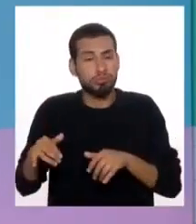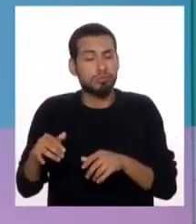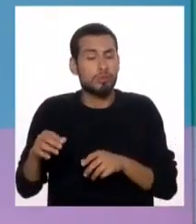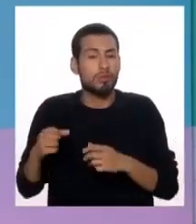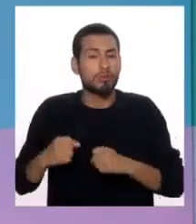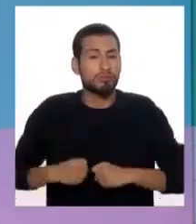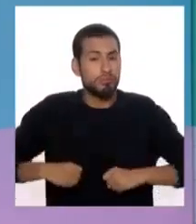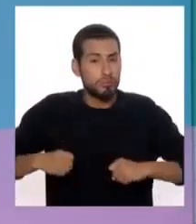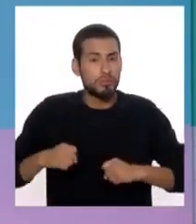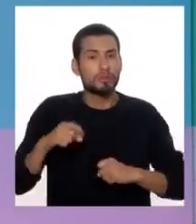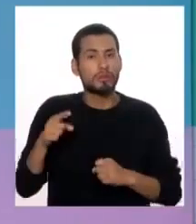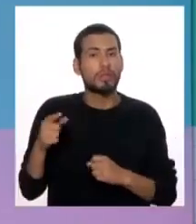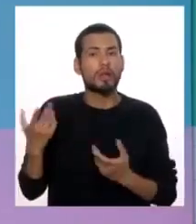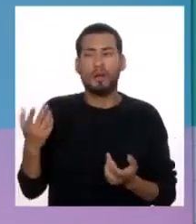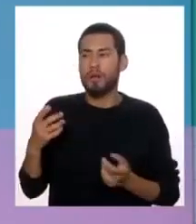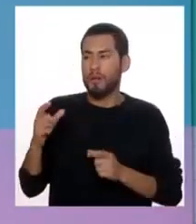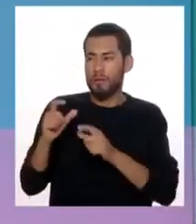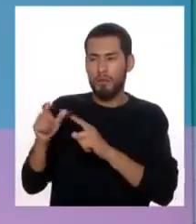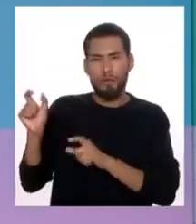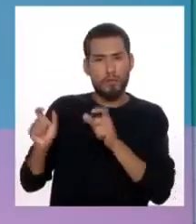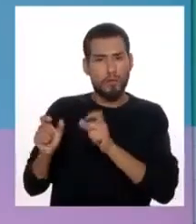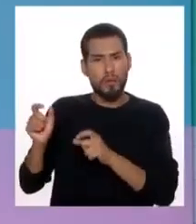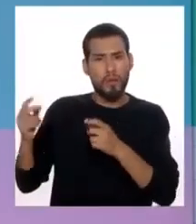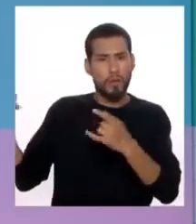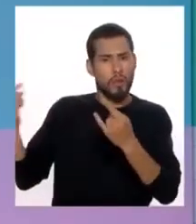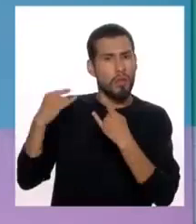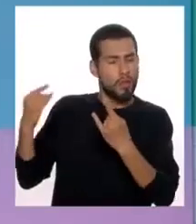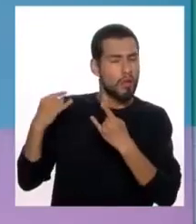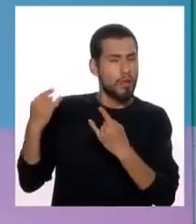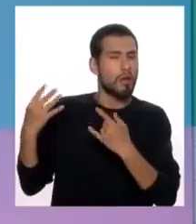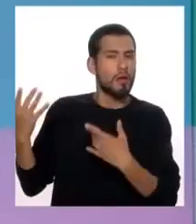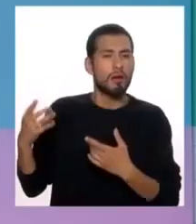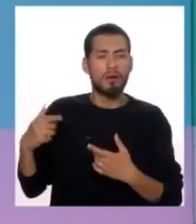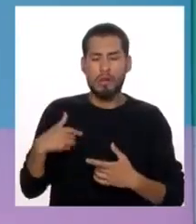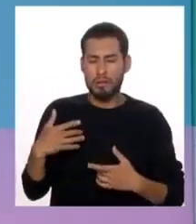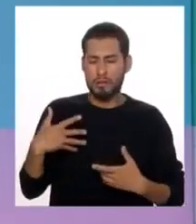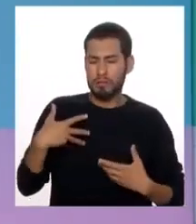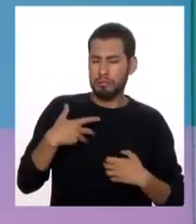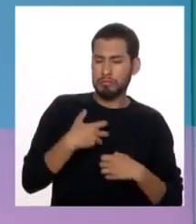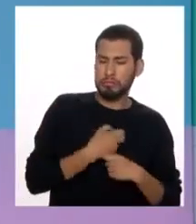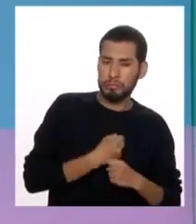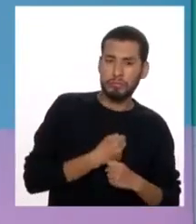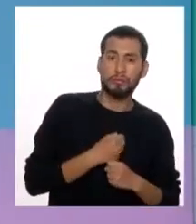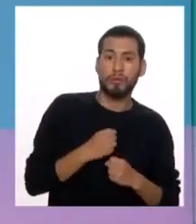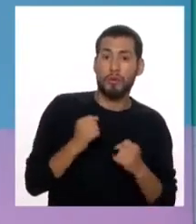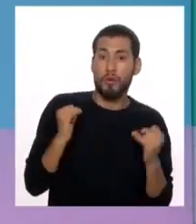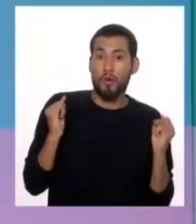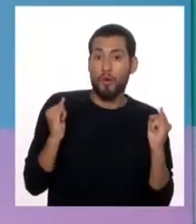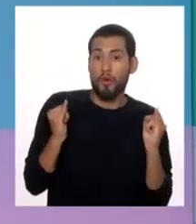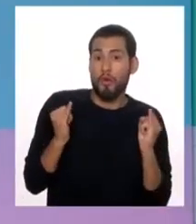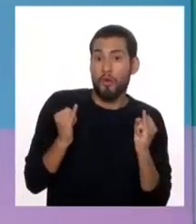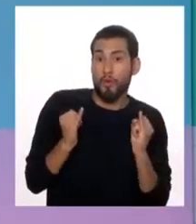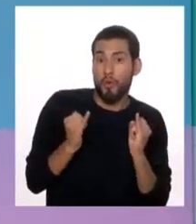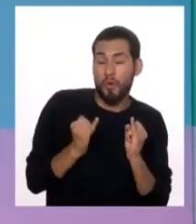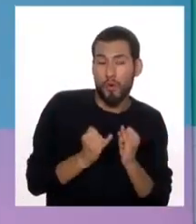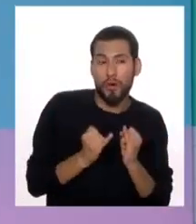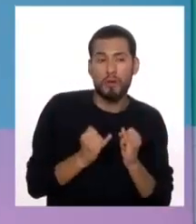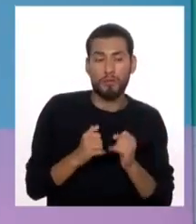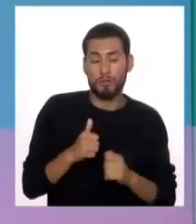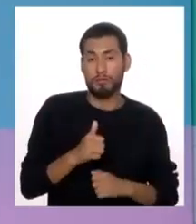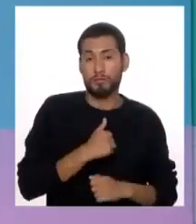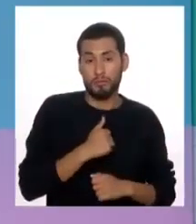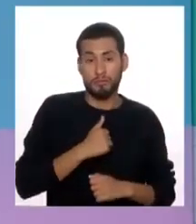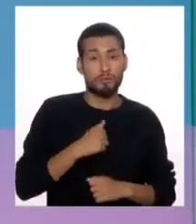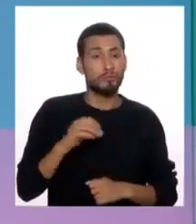y han sido víctimas de burlas y entonces han empezado a bajar de peso por sí